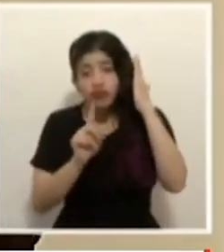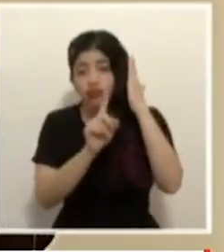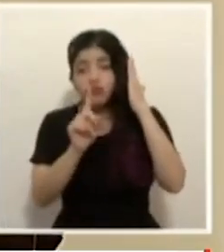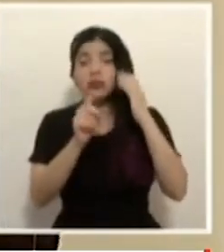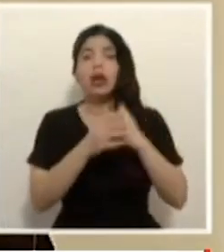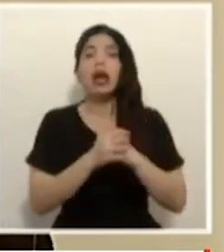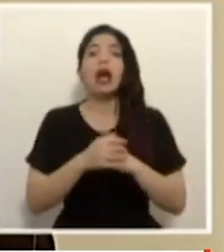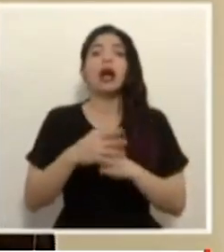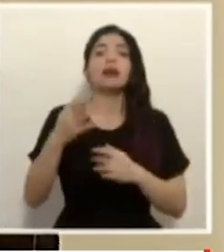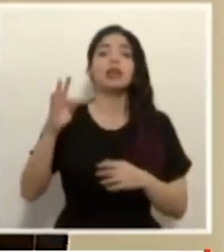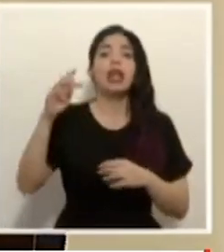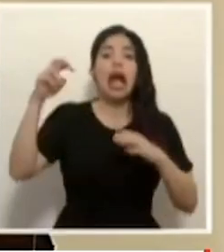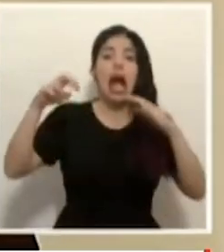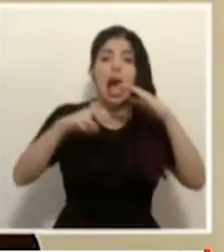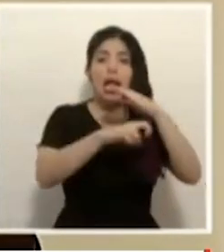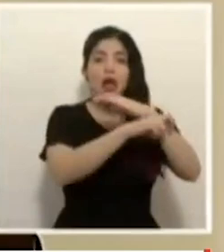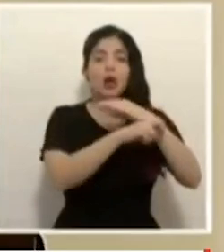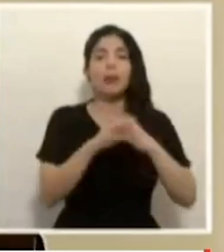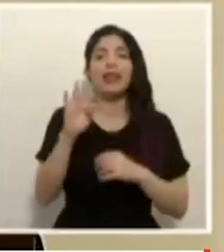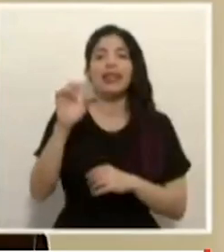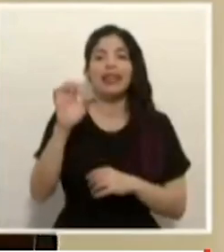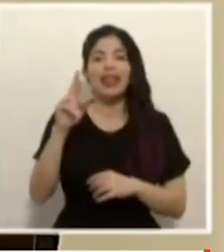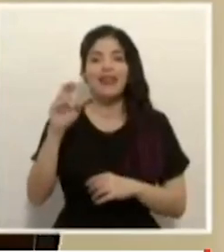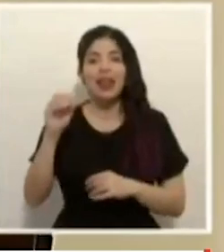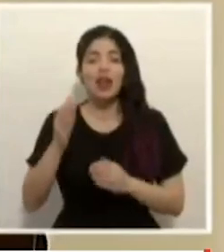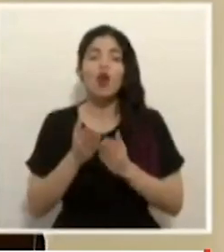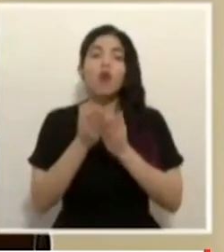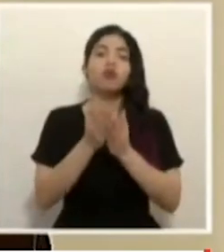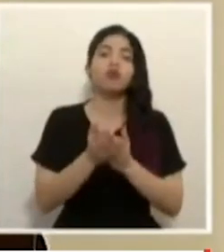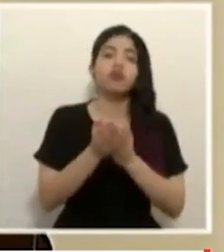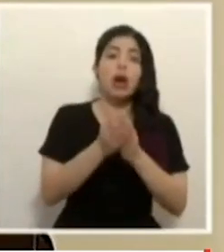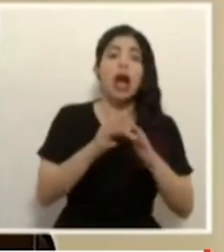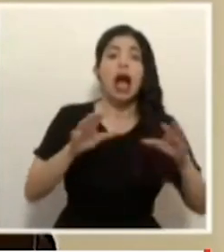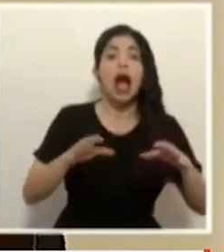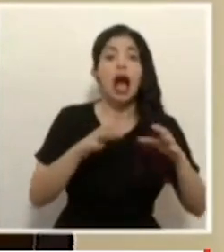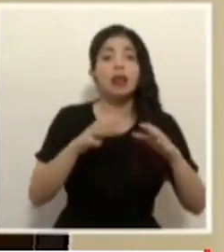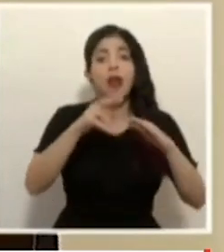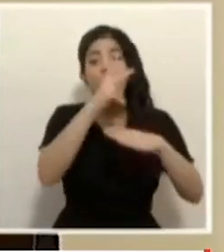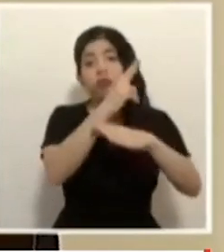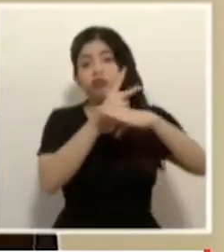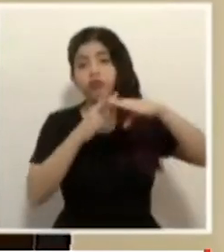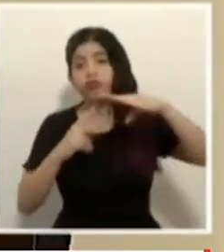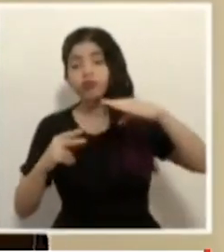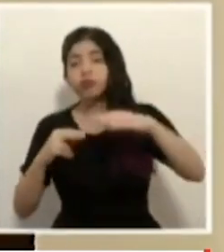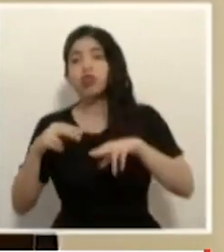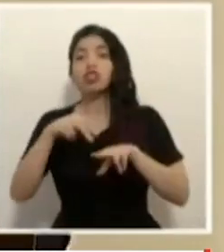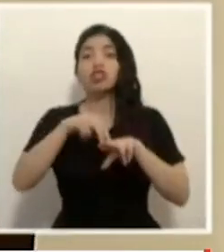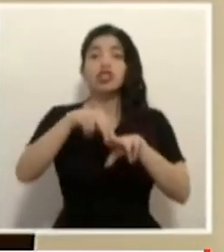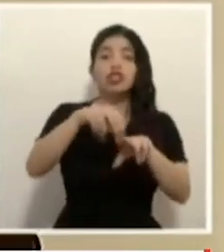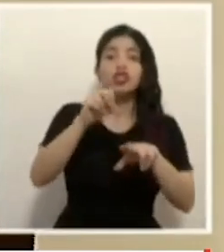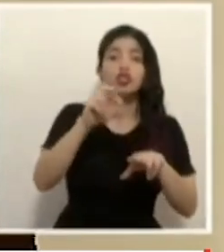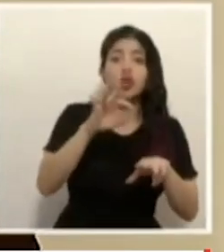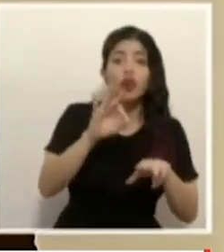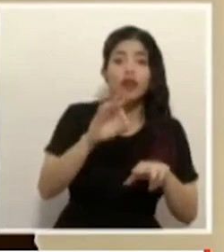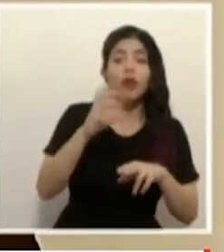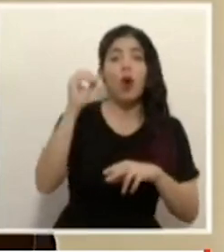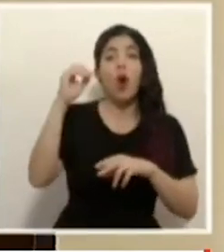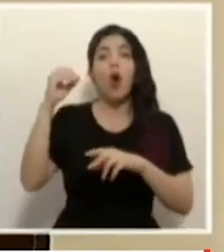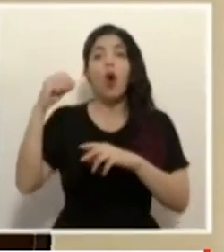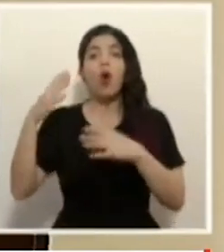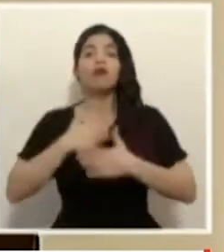tours, teleféricos, paseos en balsa, actividades recreativas acuáticas, surfing, actividades recreativas aéreas.